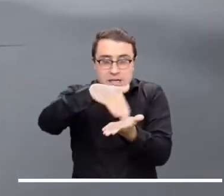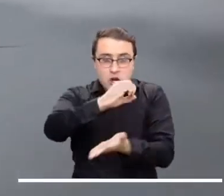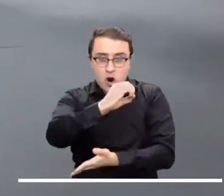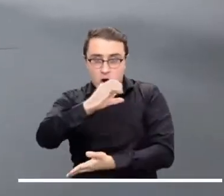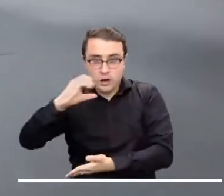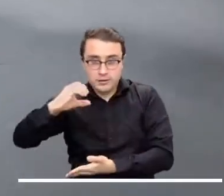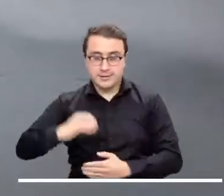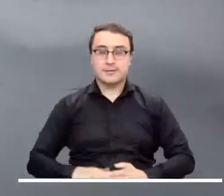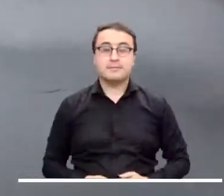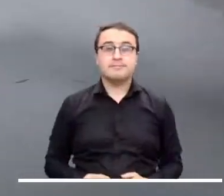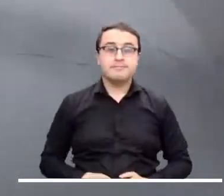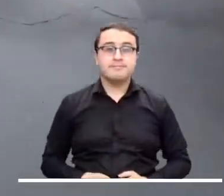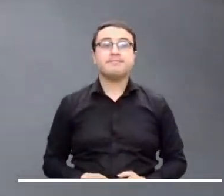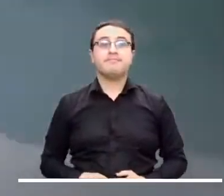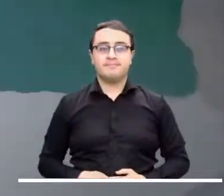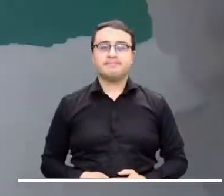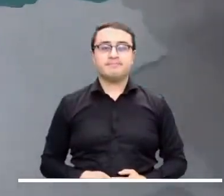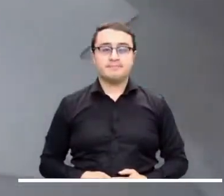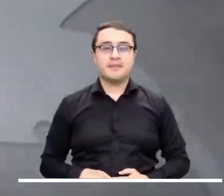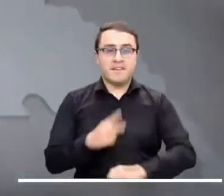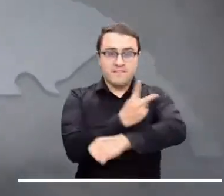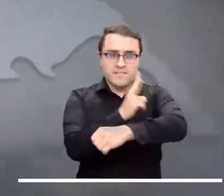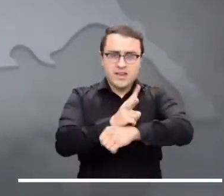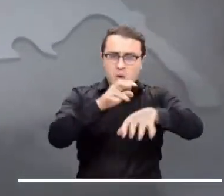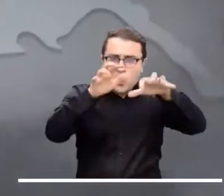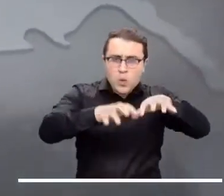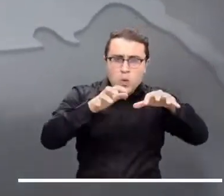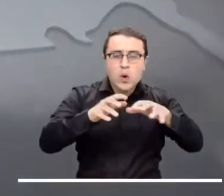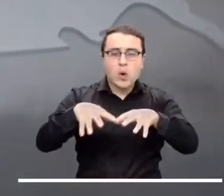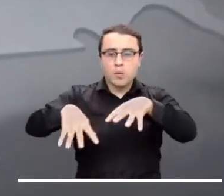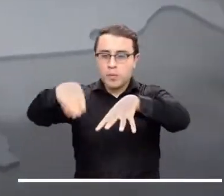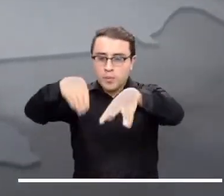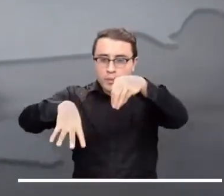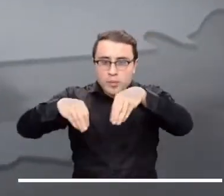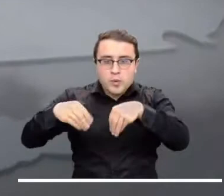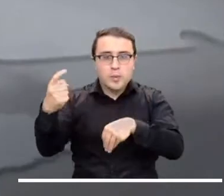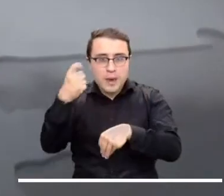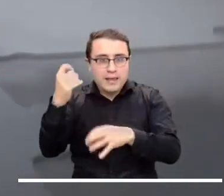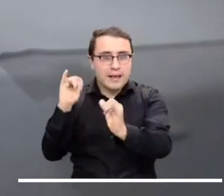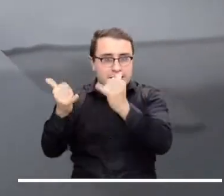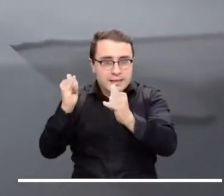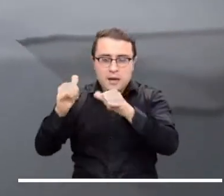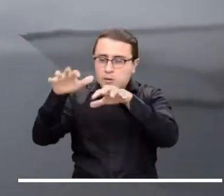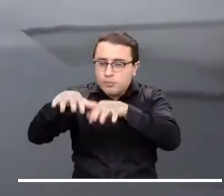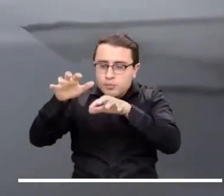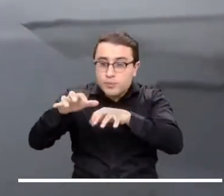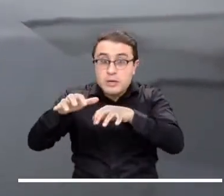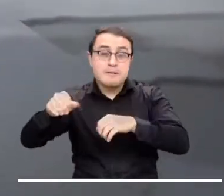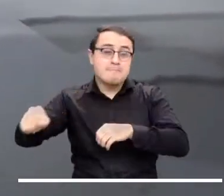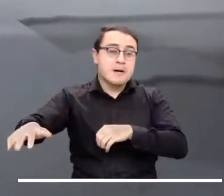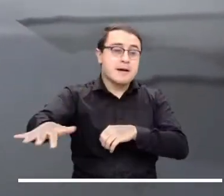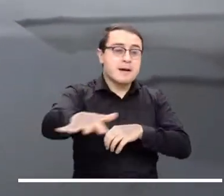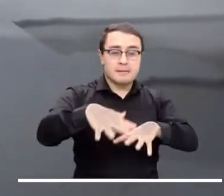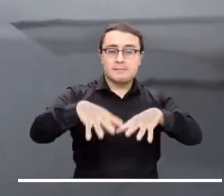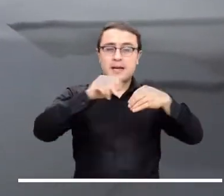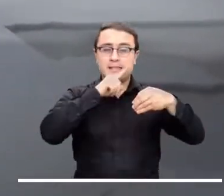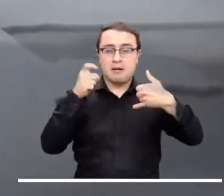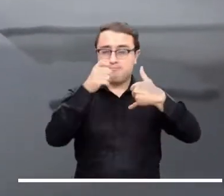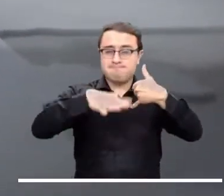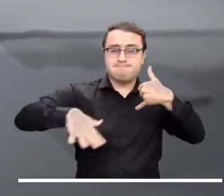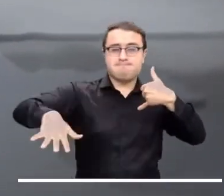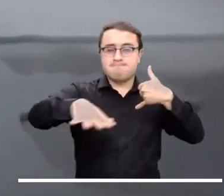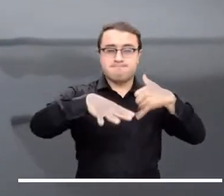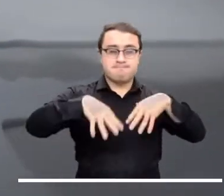centro y occidente de Boyacá. A pesar de algunas lloviznas en el oriente de Bichada y en el pie de Monte de Meta y Casanare, en la